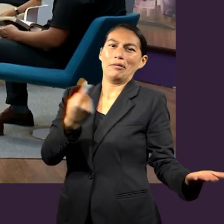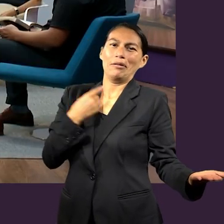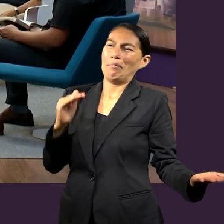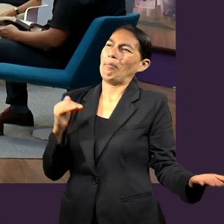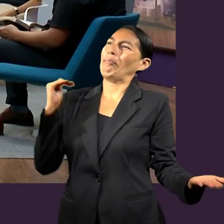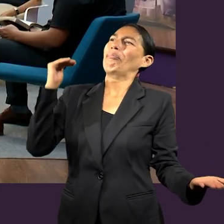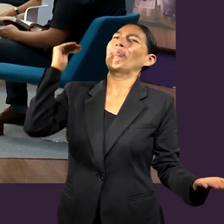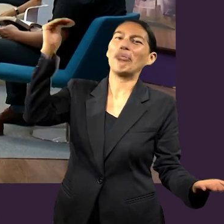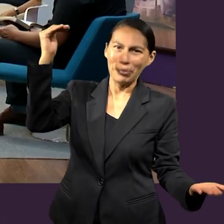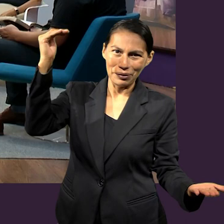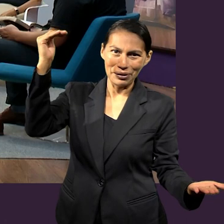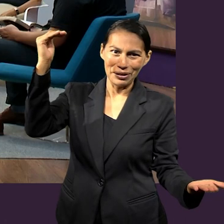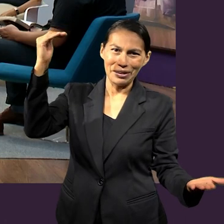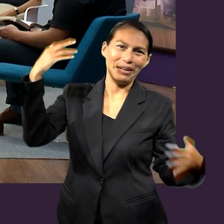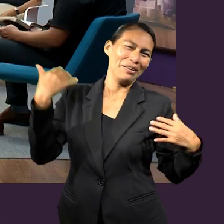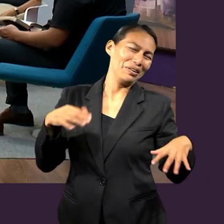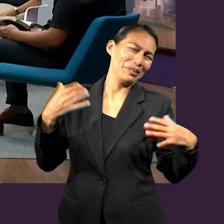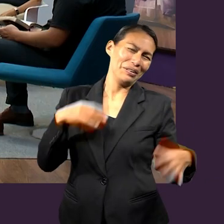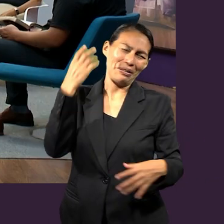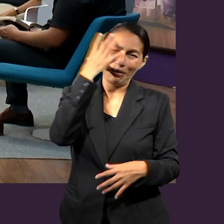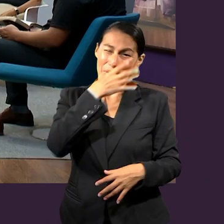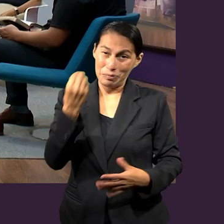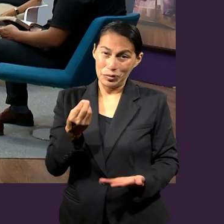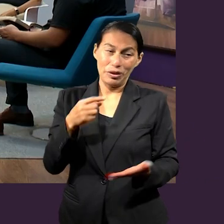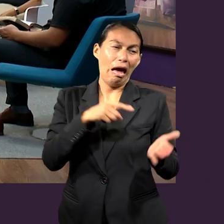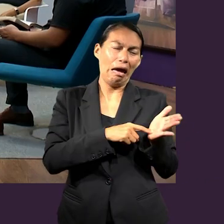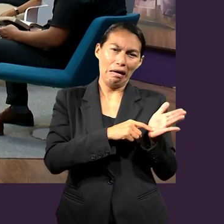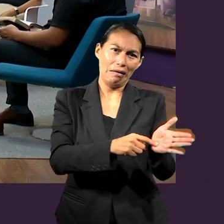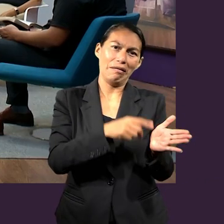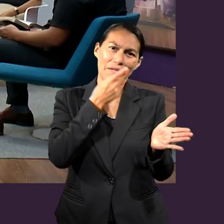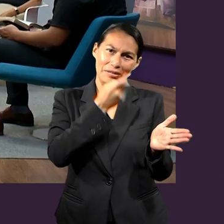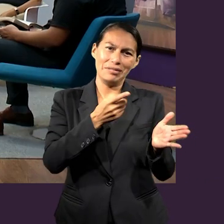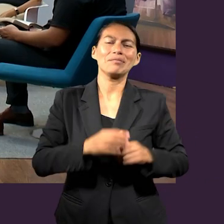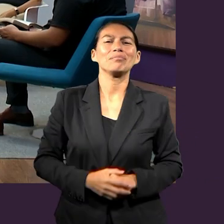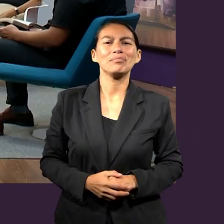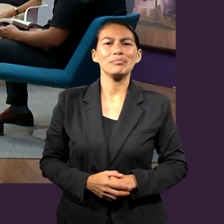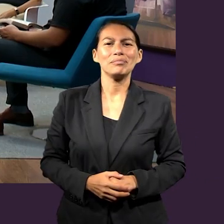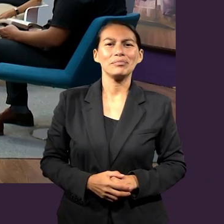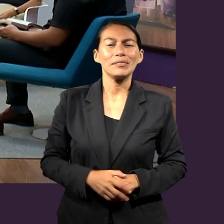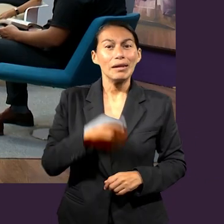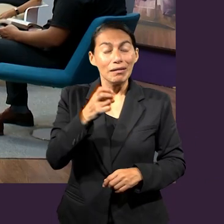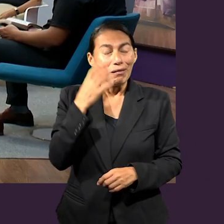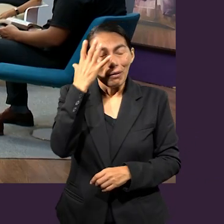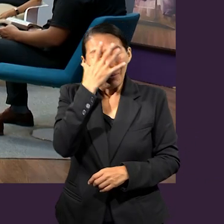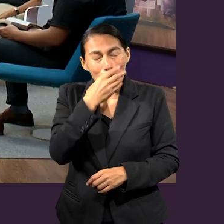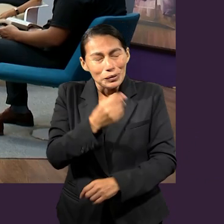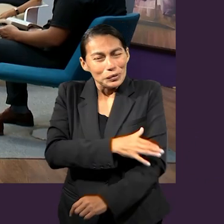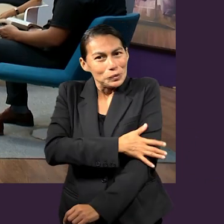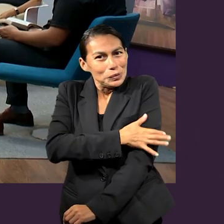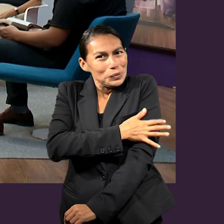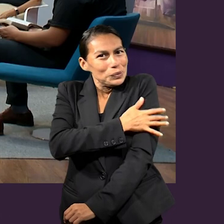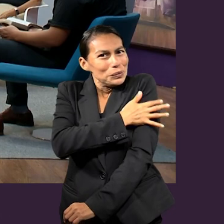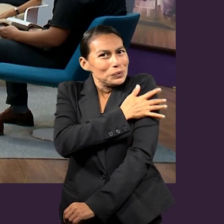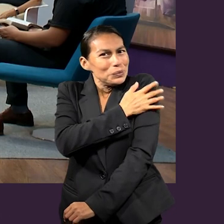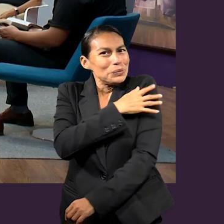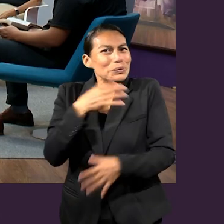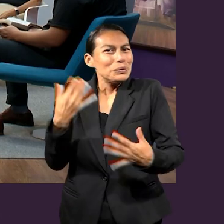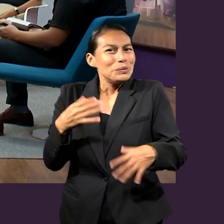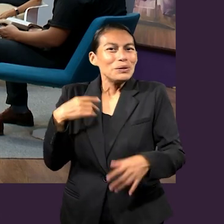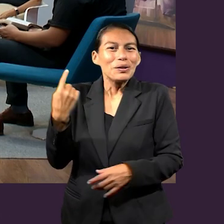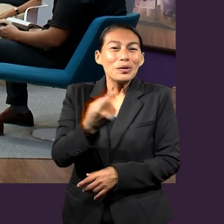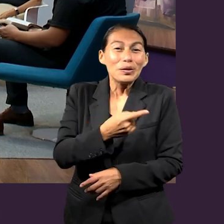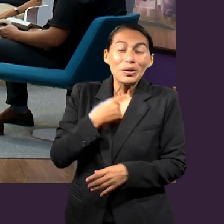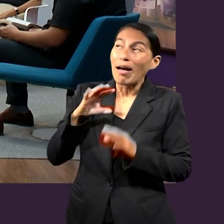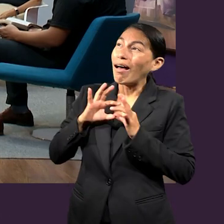romano. Y eso es lo que me trata de presentar Pablo en esta carta. Imagínese qué maravilloso entender eso,